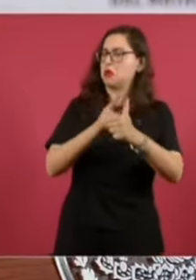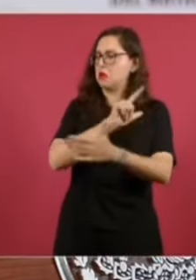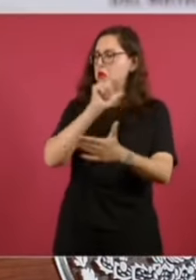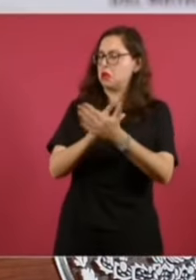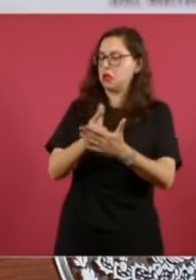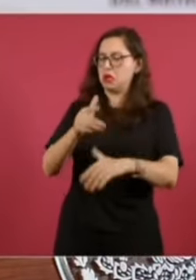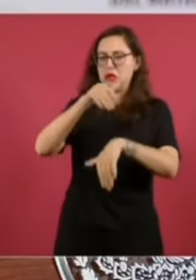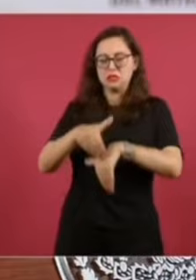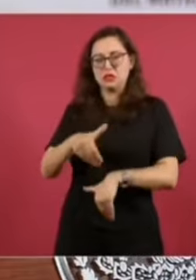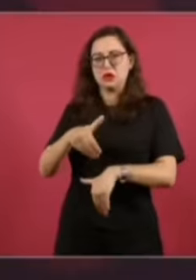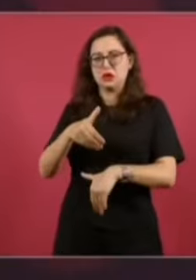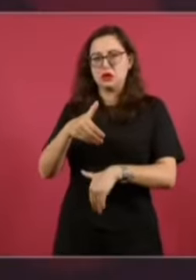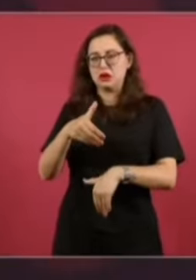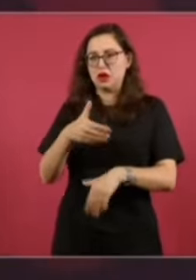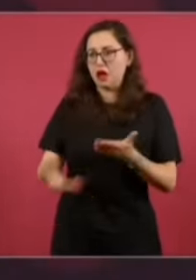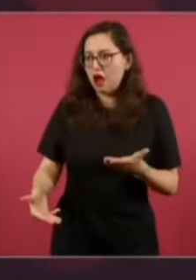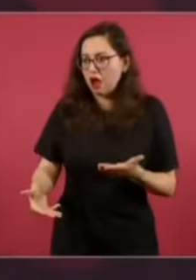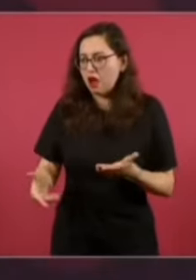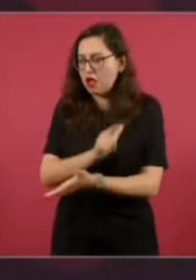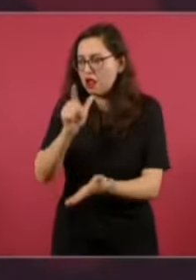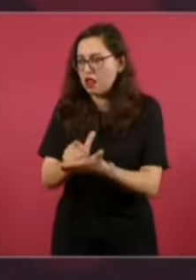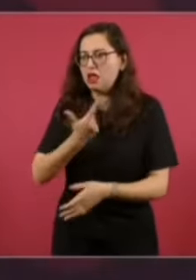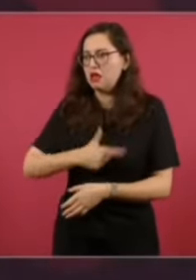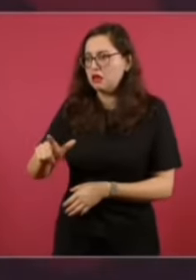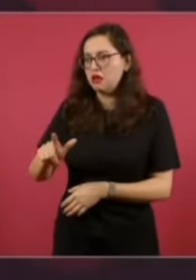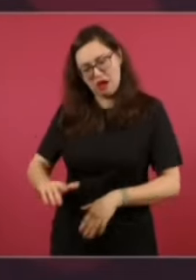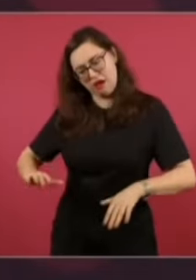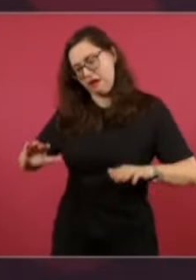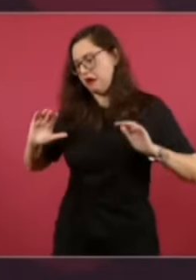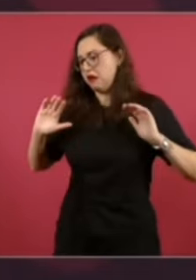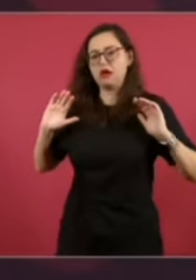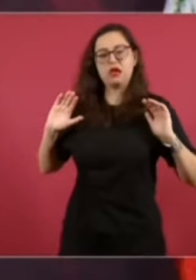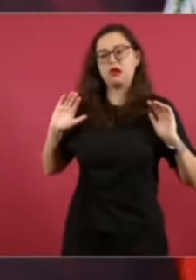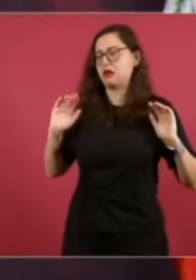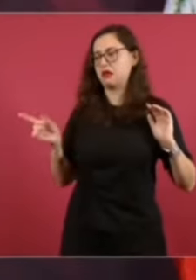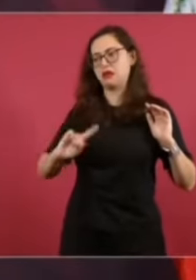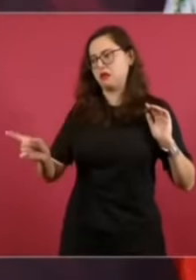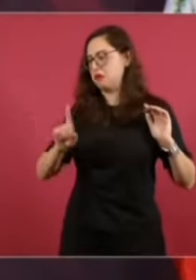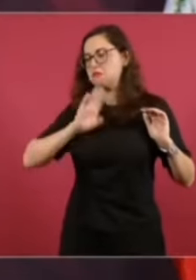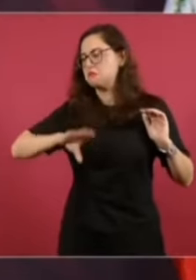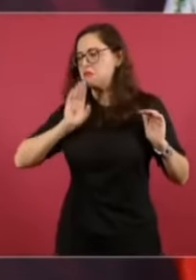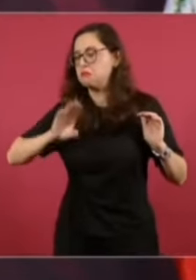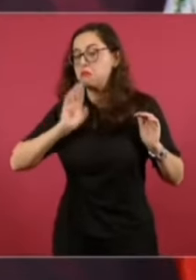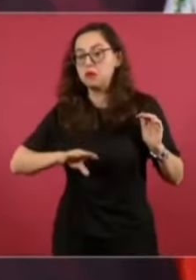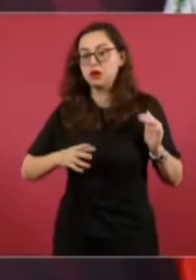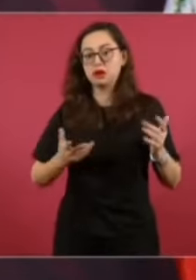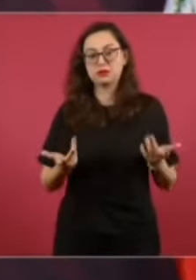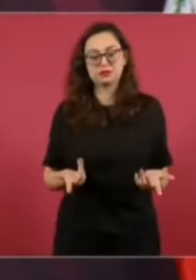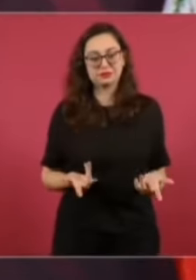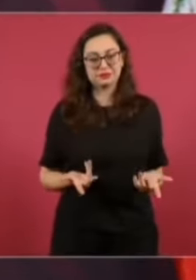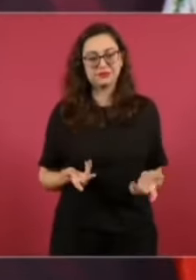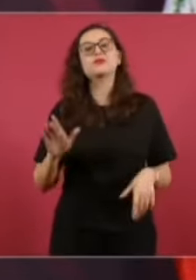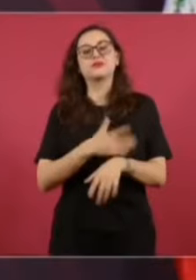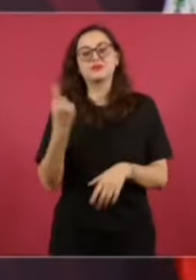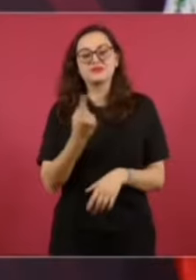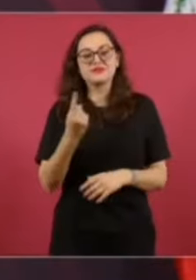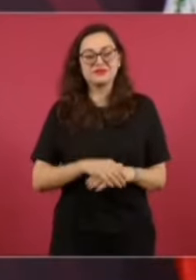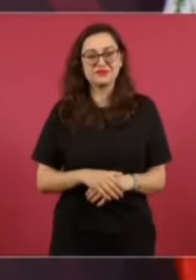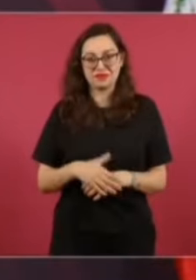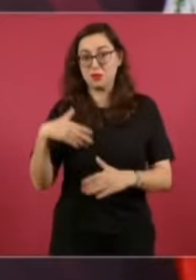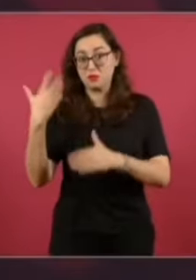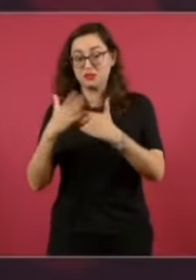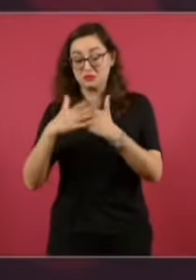Pero ahora, como no quieren que se reforme la Constitución en beneficio del pueblo de México,